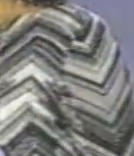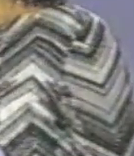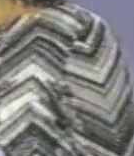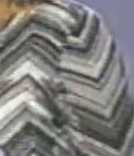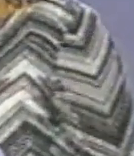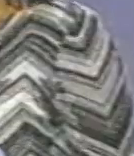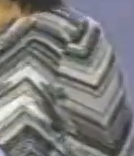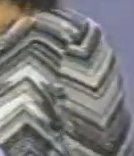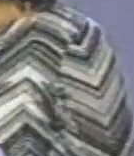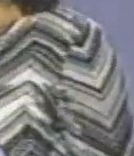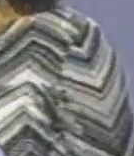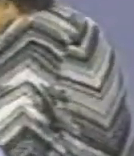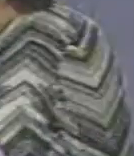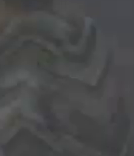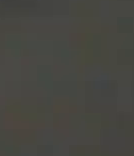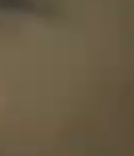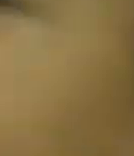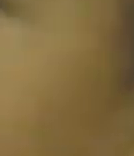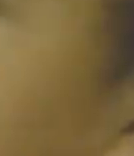que realizar esfuerzos extraordinarios.